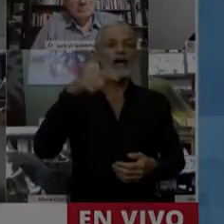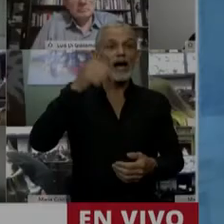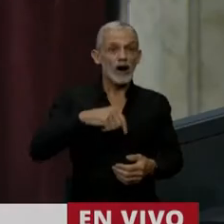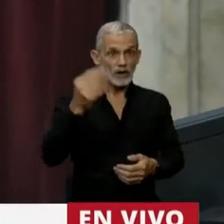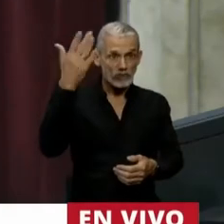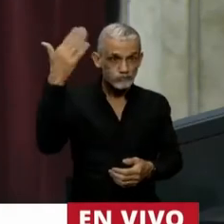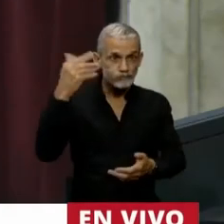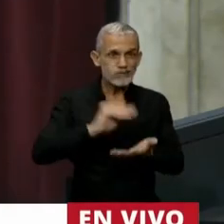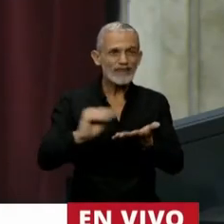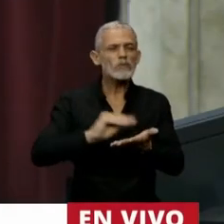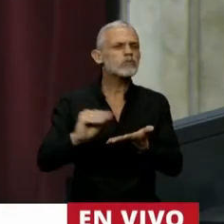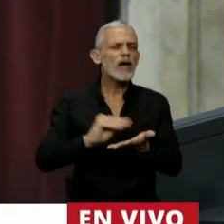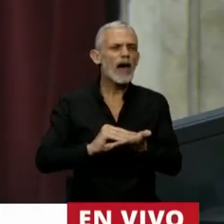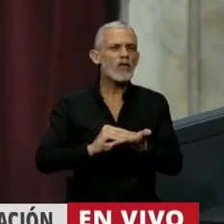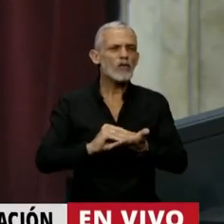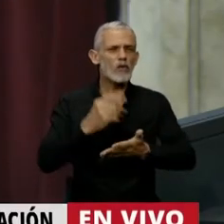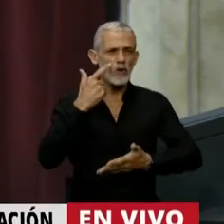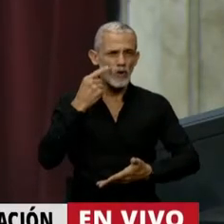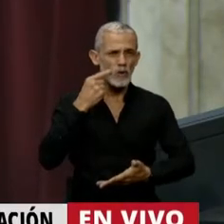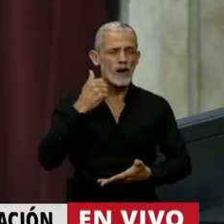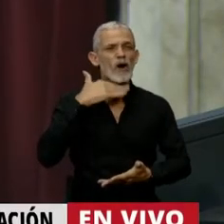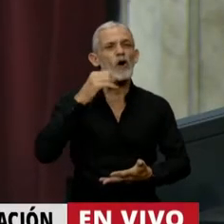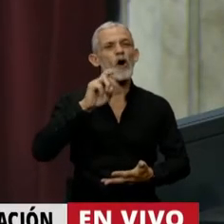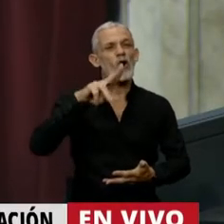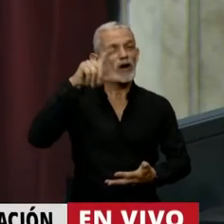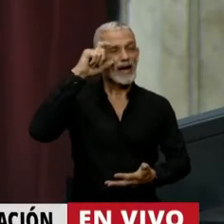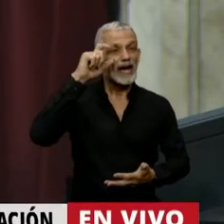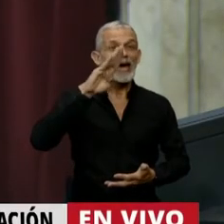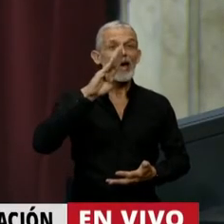En el uso de la palabra, el diputado Jorge Vara.